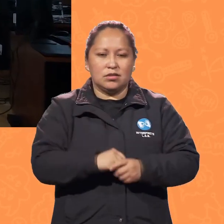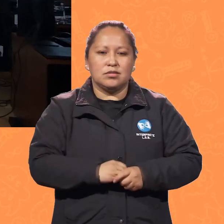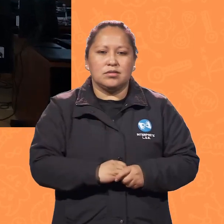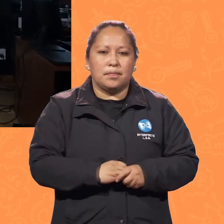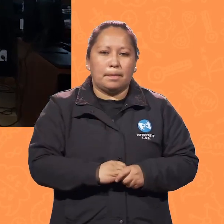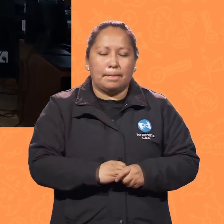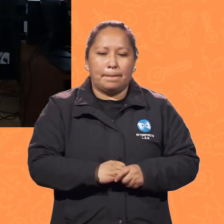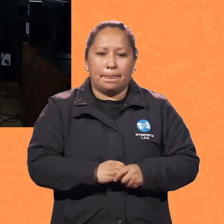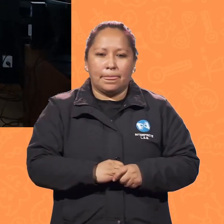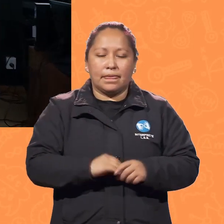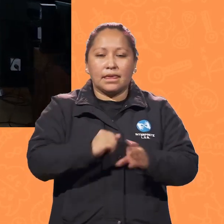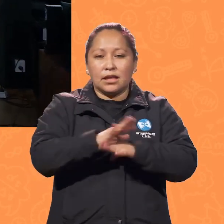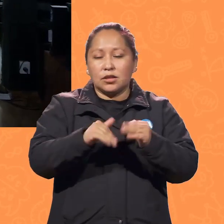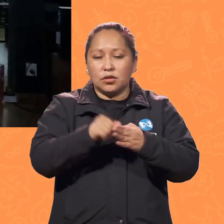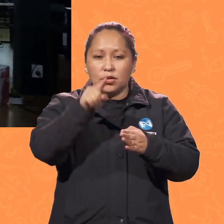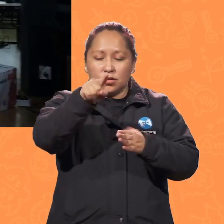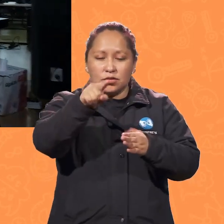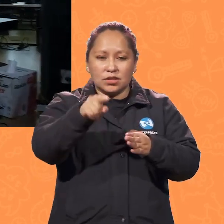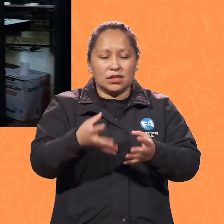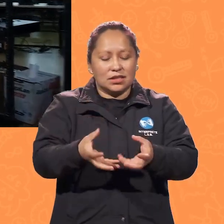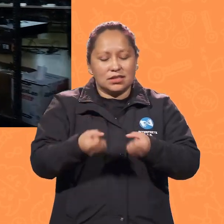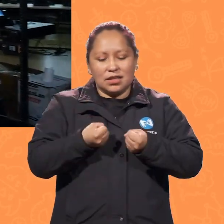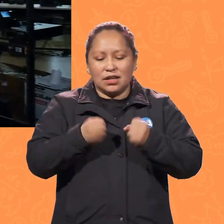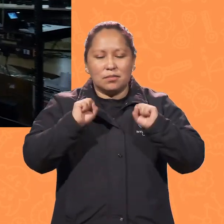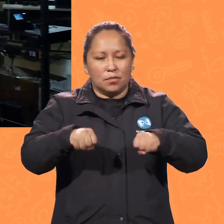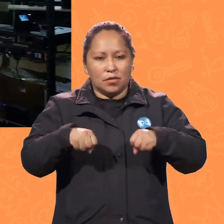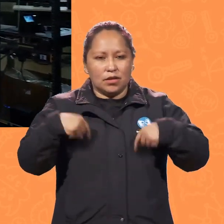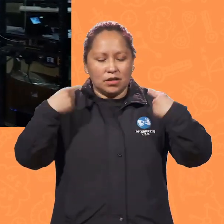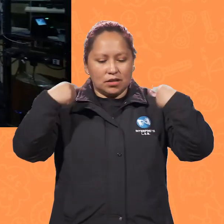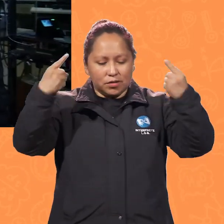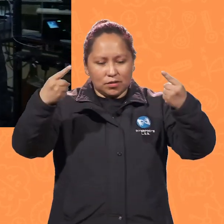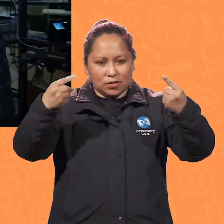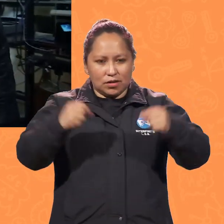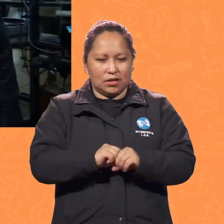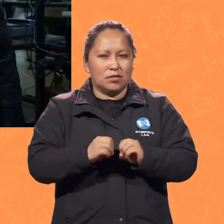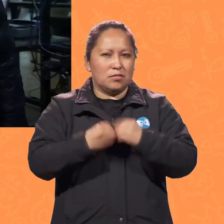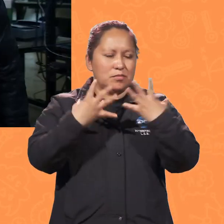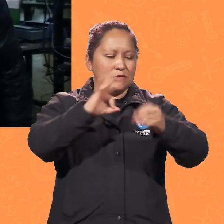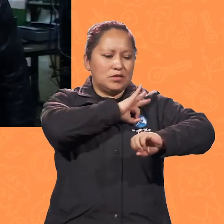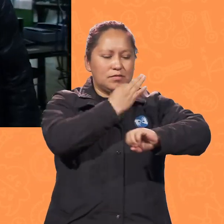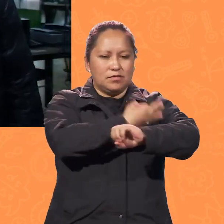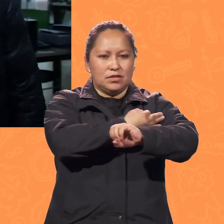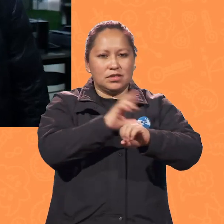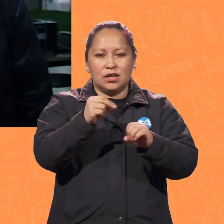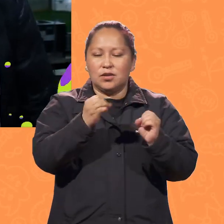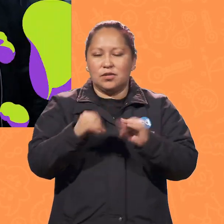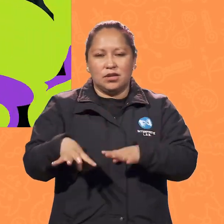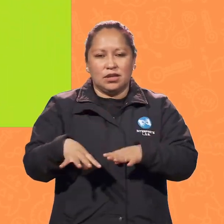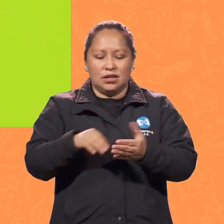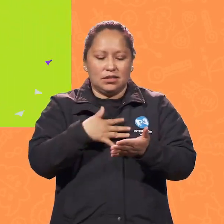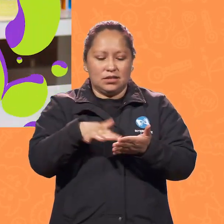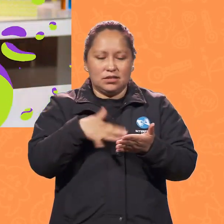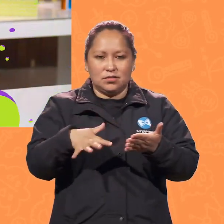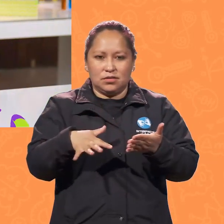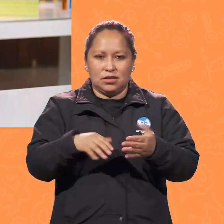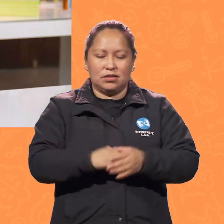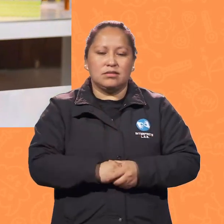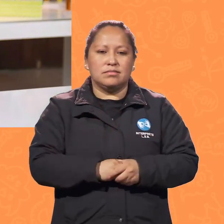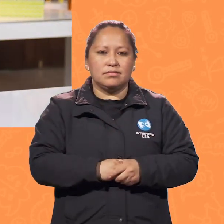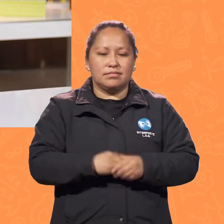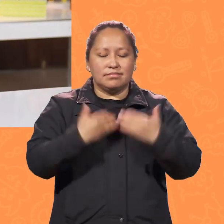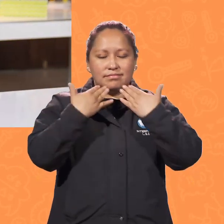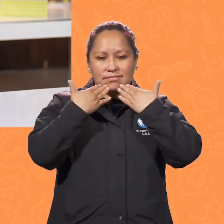que lo que ustedes deseen lo pueden lograr con mucho esfuerzo y dedicación y nunca dejen de estudiar y prepararse. Muchas